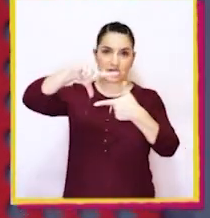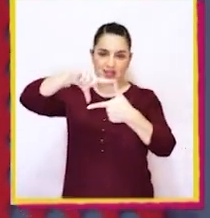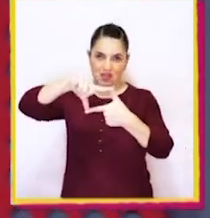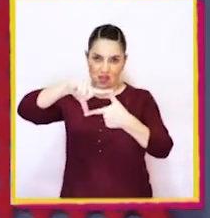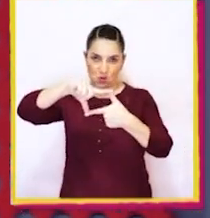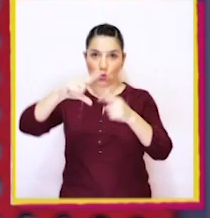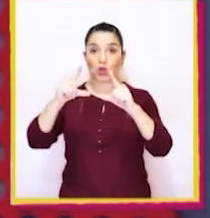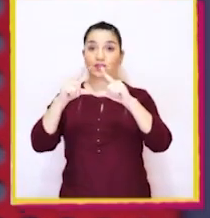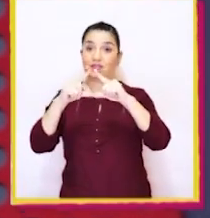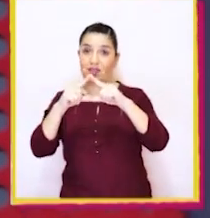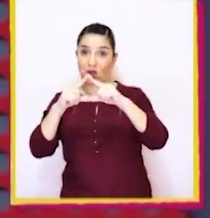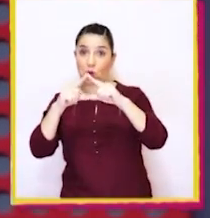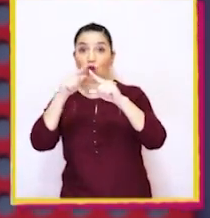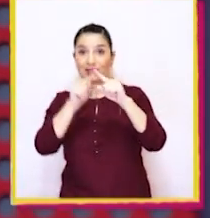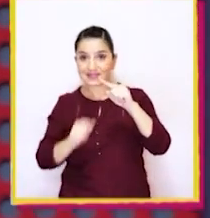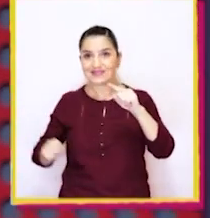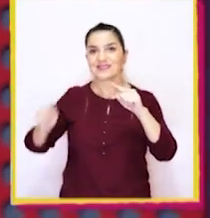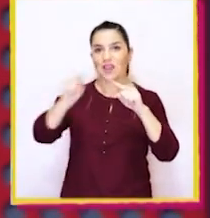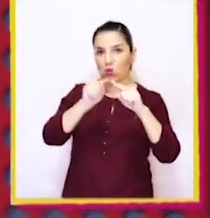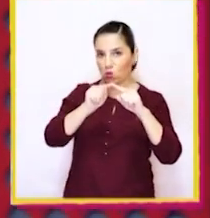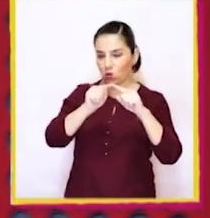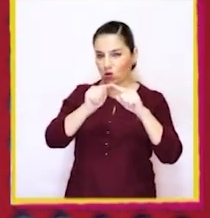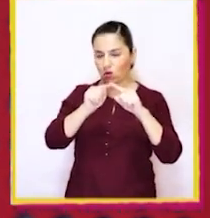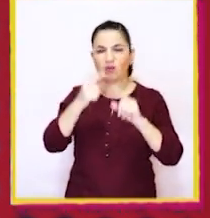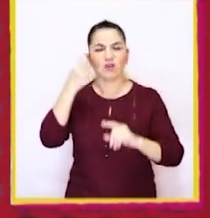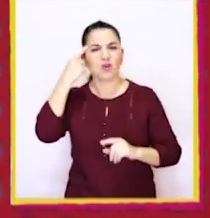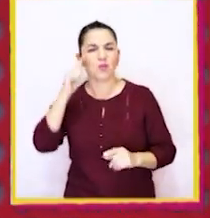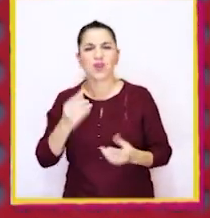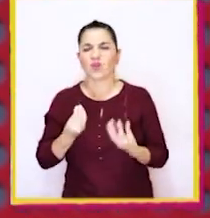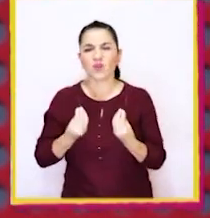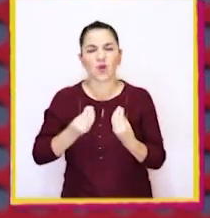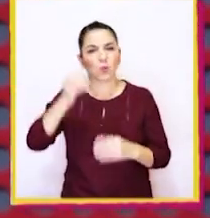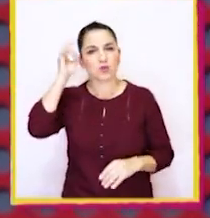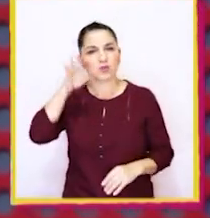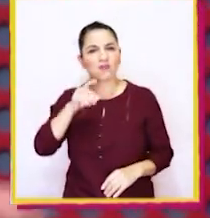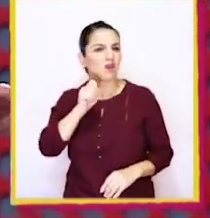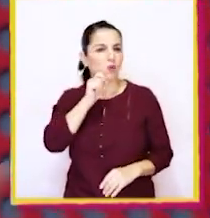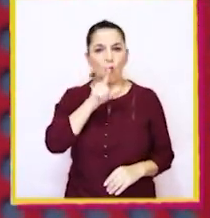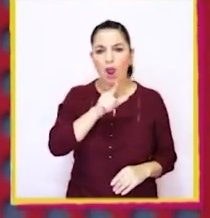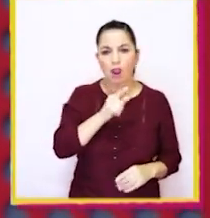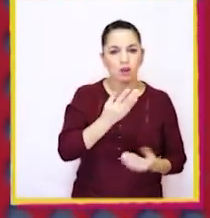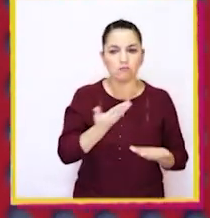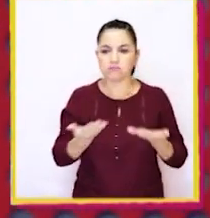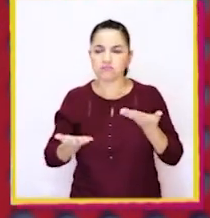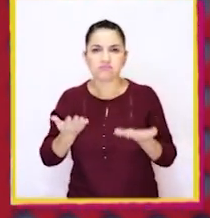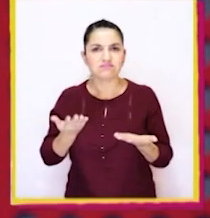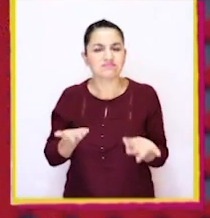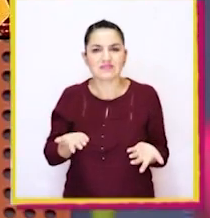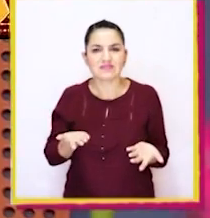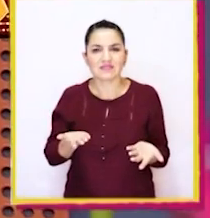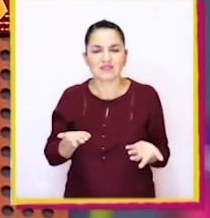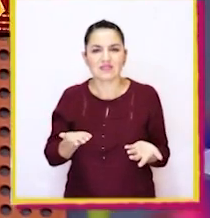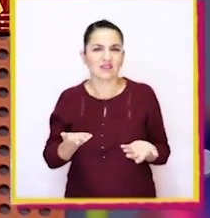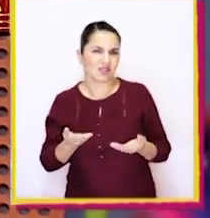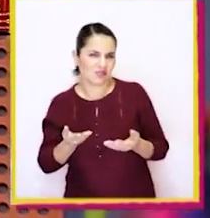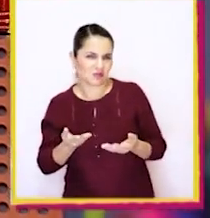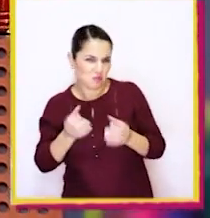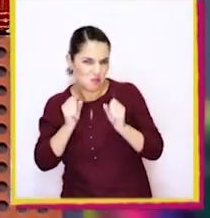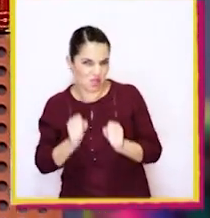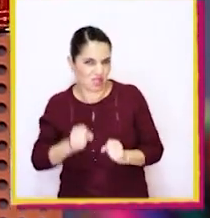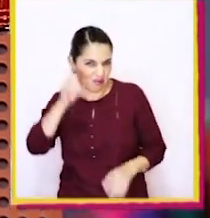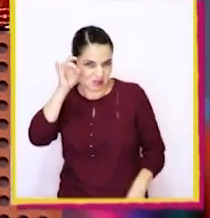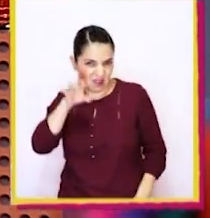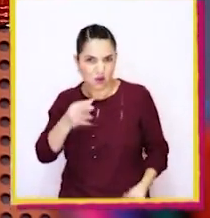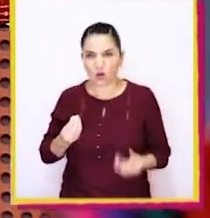rectángulo, triángulo y círculo. Pero, ¿cómo voy a saber cuál es cuál? ¿Cómo podremos